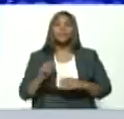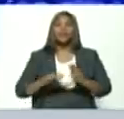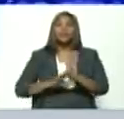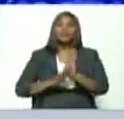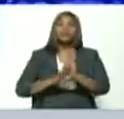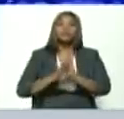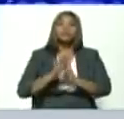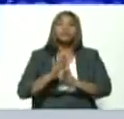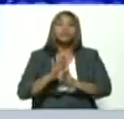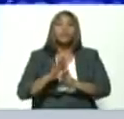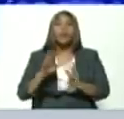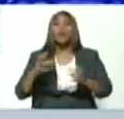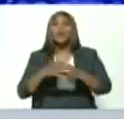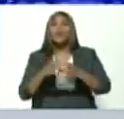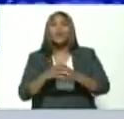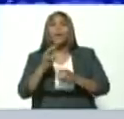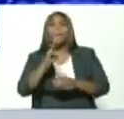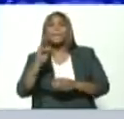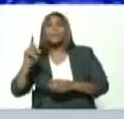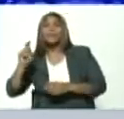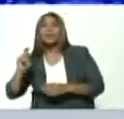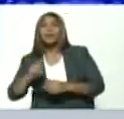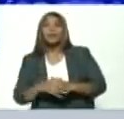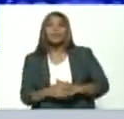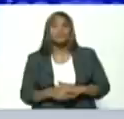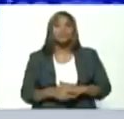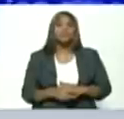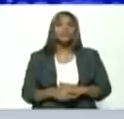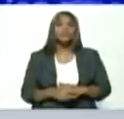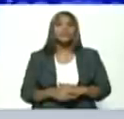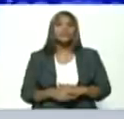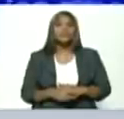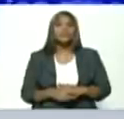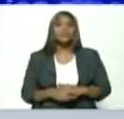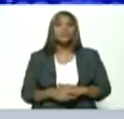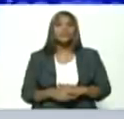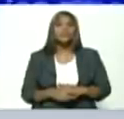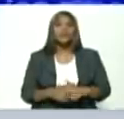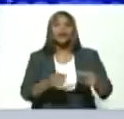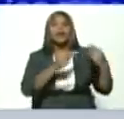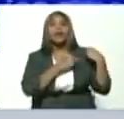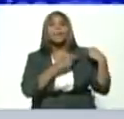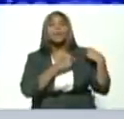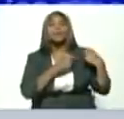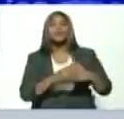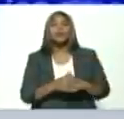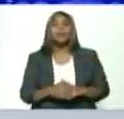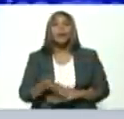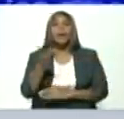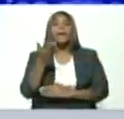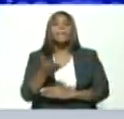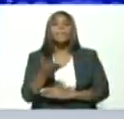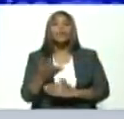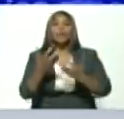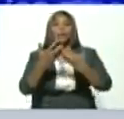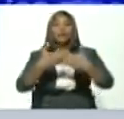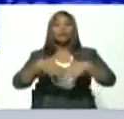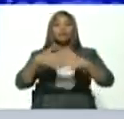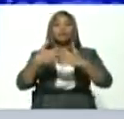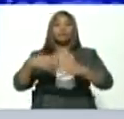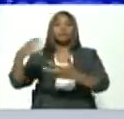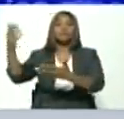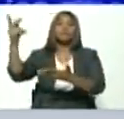una parte de los CPT que dotándose de un modelo de gestión han venido en importantes industrias del país